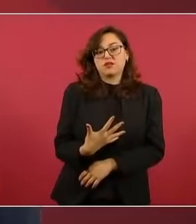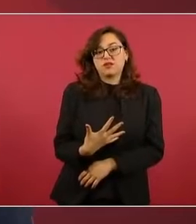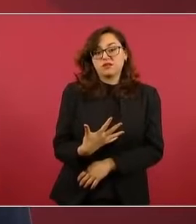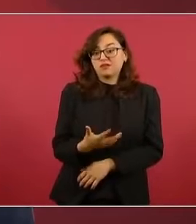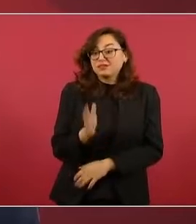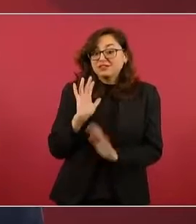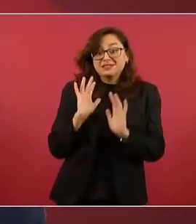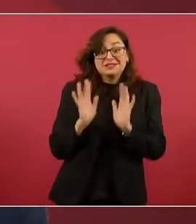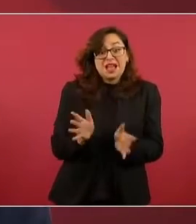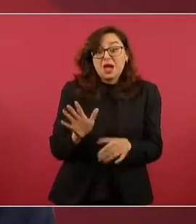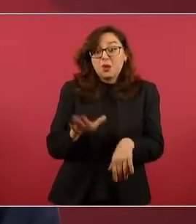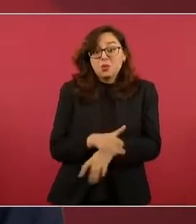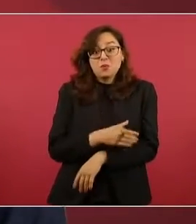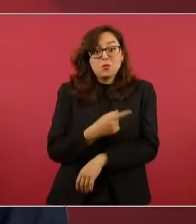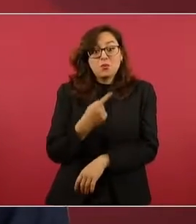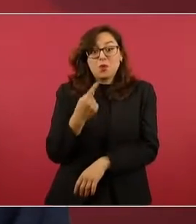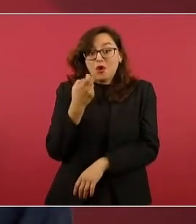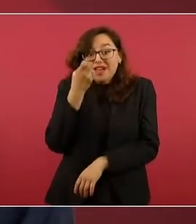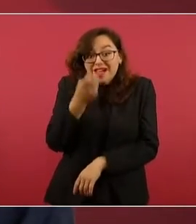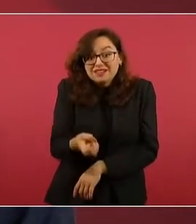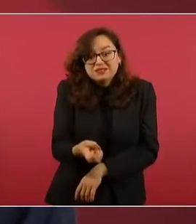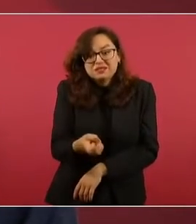afuera.